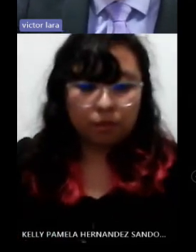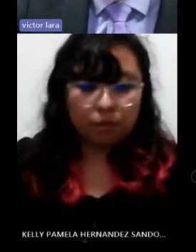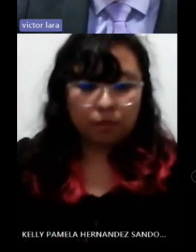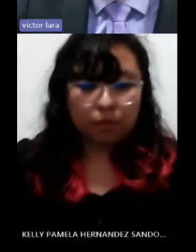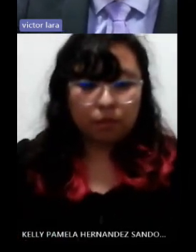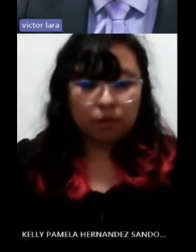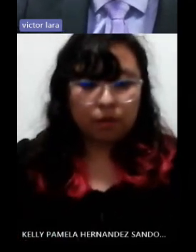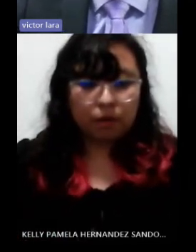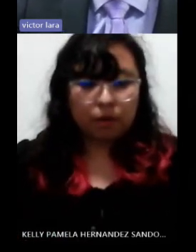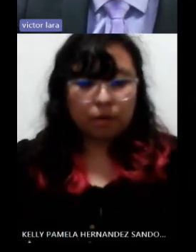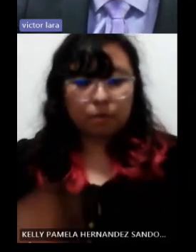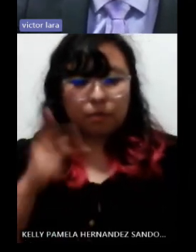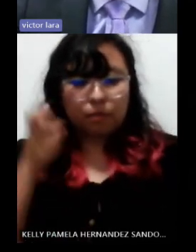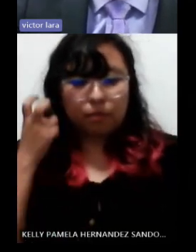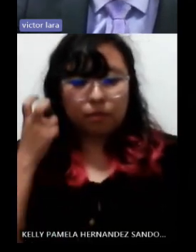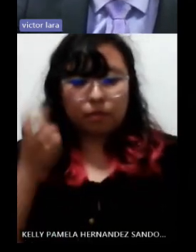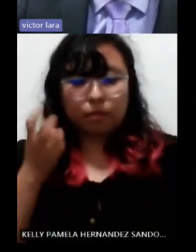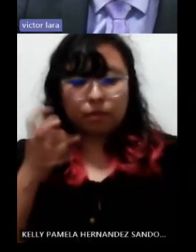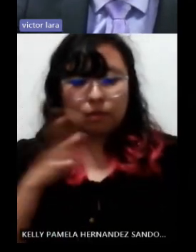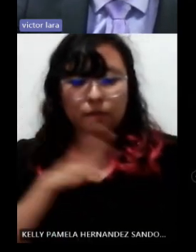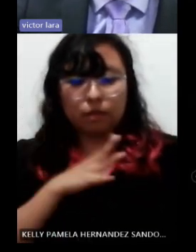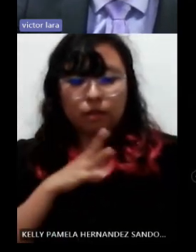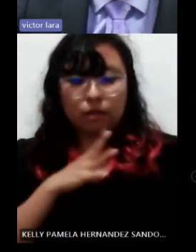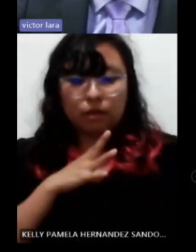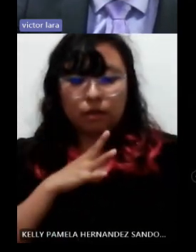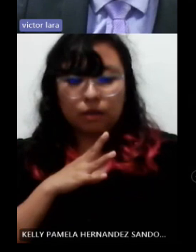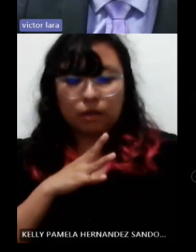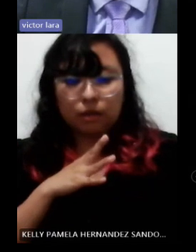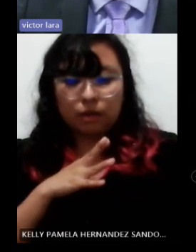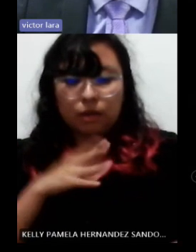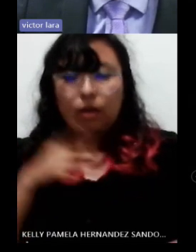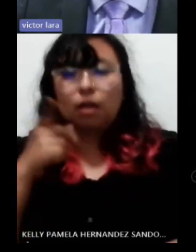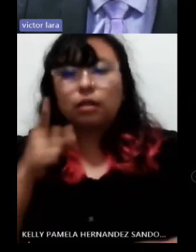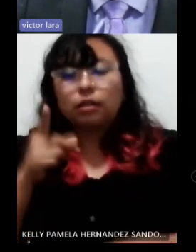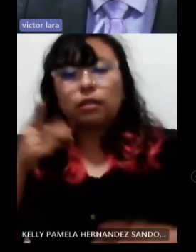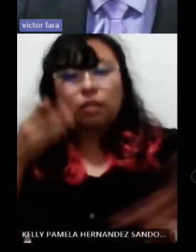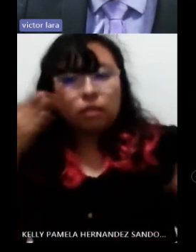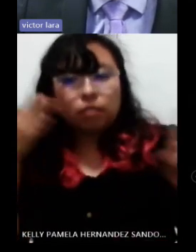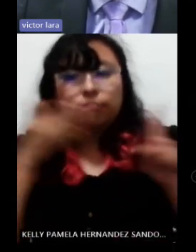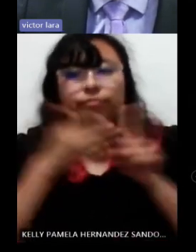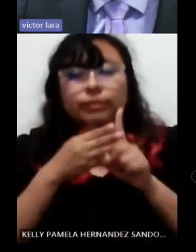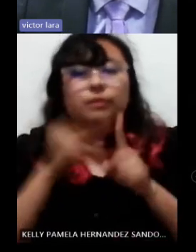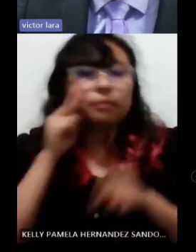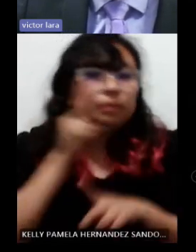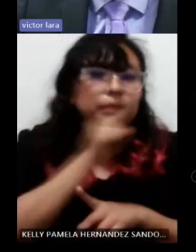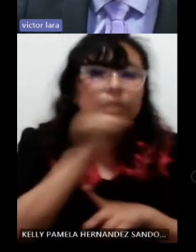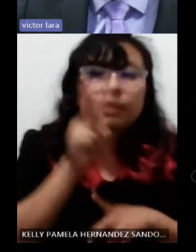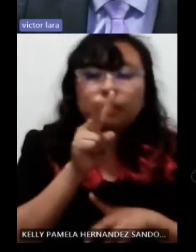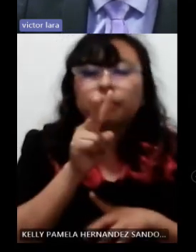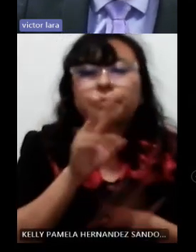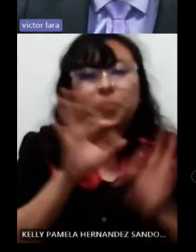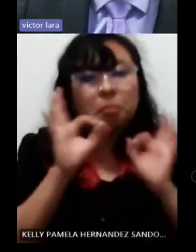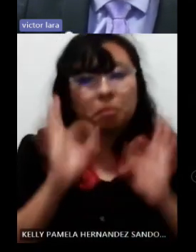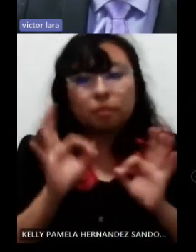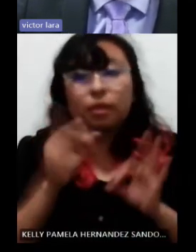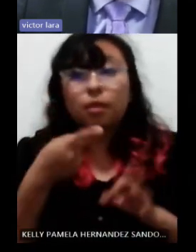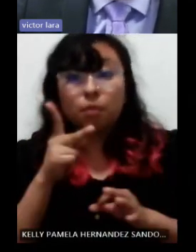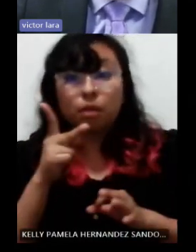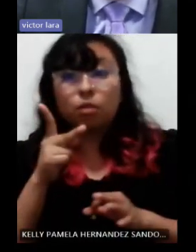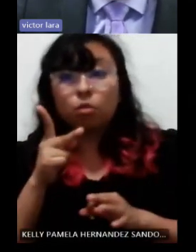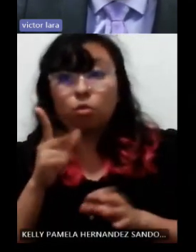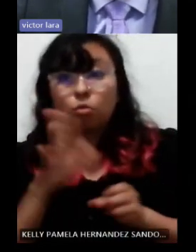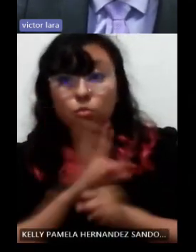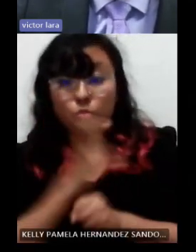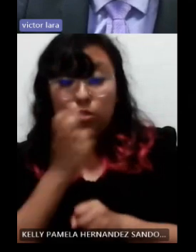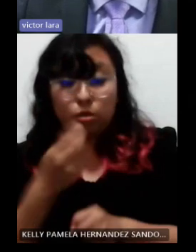muy específica todo lo que es el sistema nervioso central a través del sistema visual. Por tanto, sí es